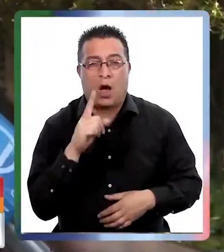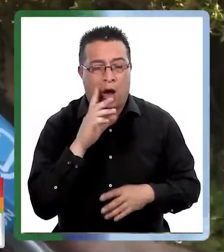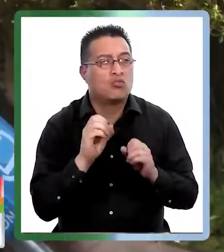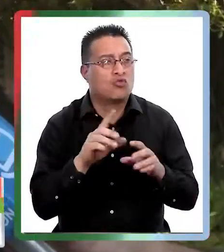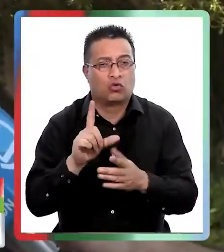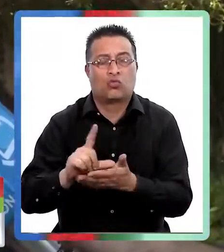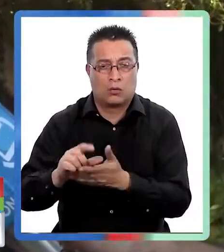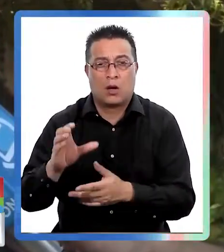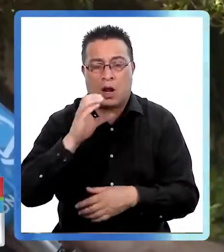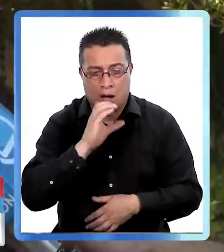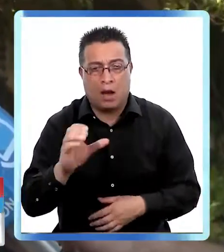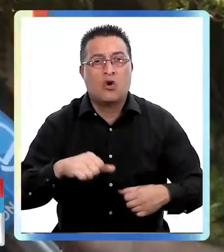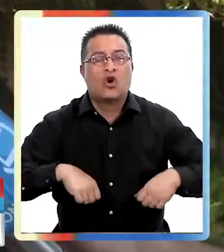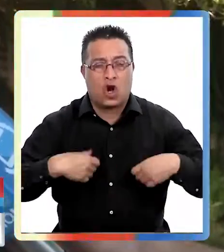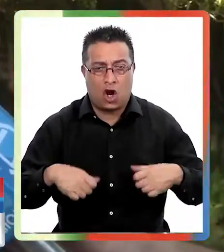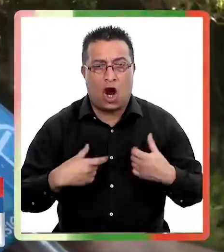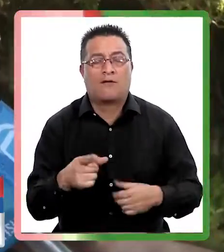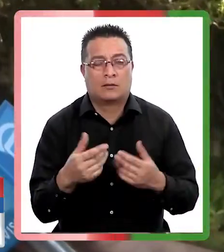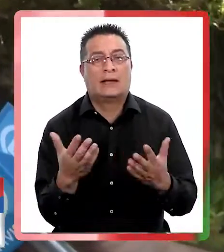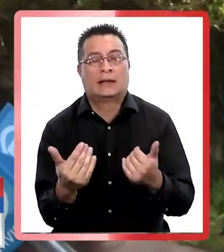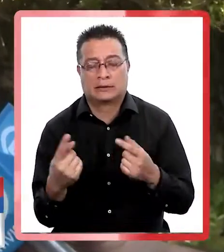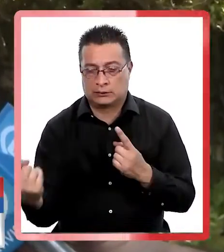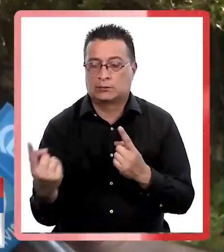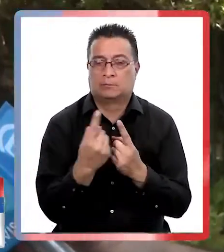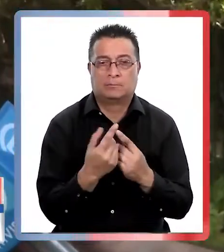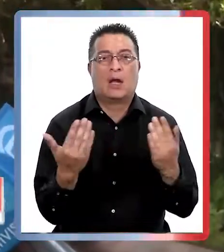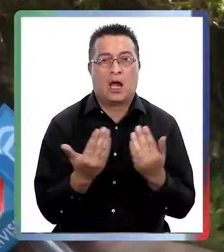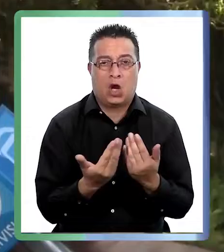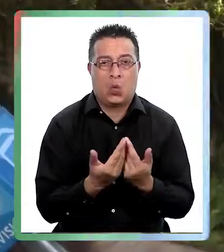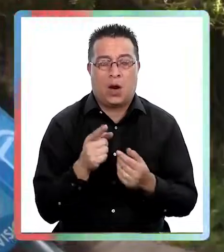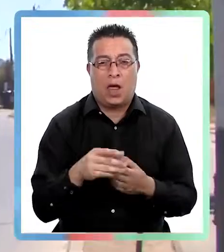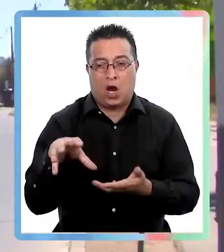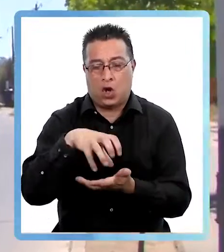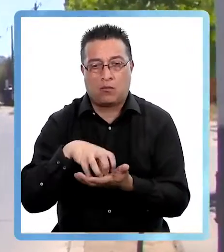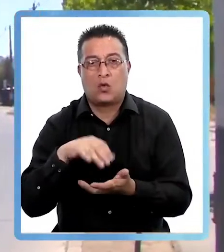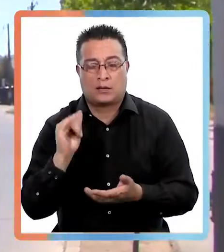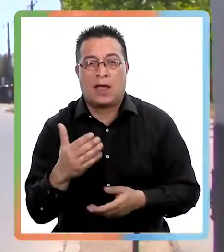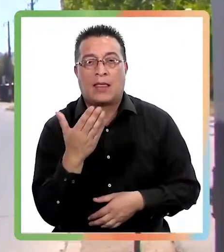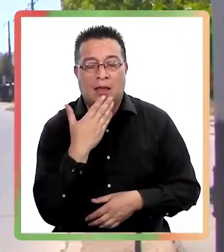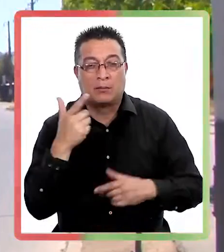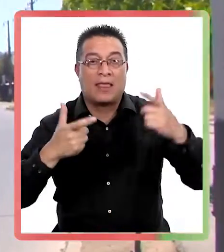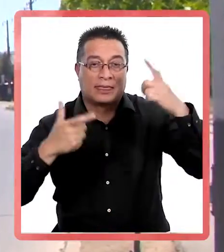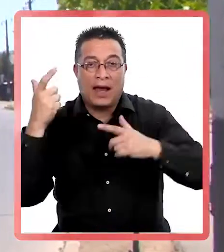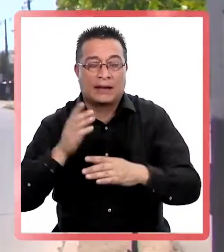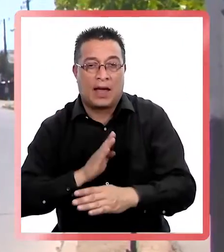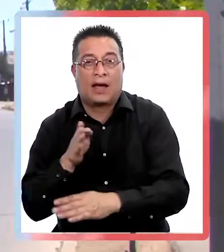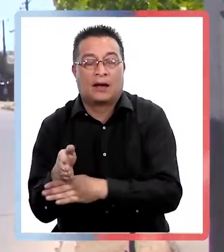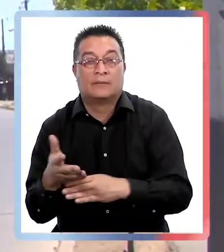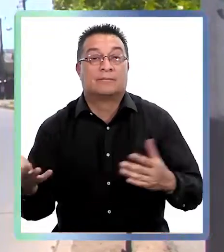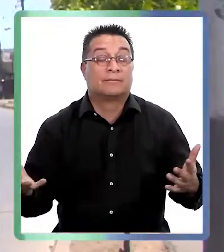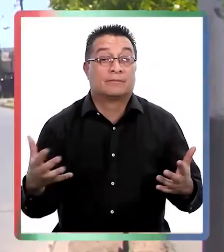tenemos muchos sectores rurales, muchos jóvenes también que requieren acercarse a los colegios, tanto de la comuna como también a Talca.